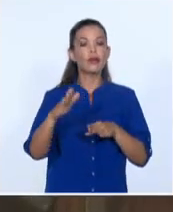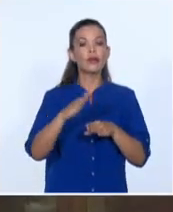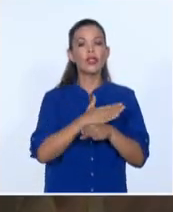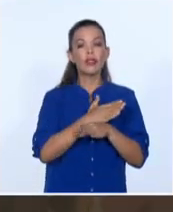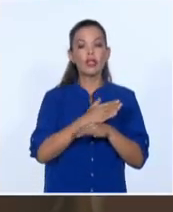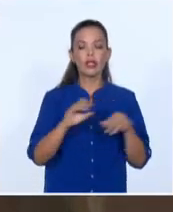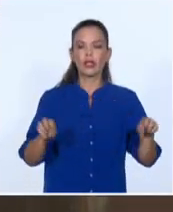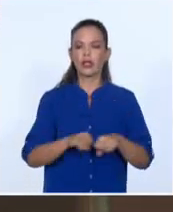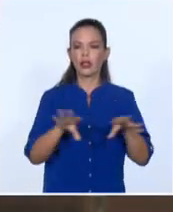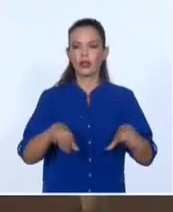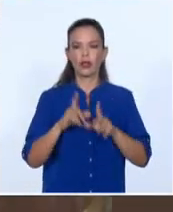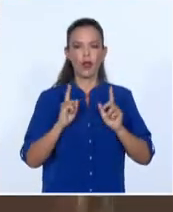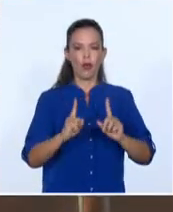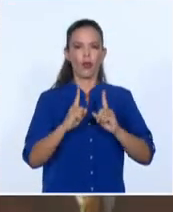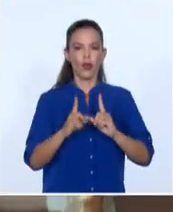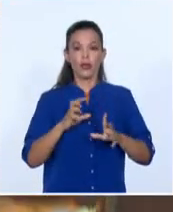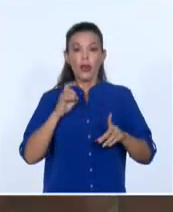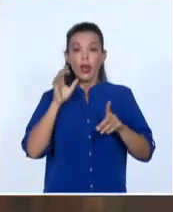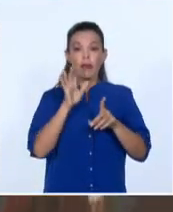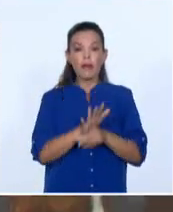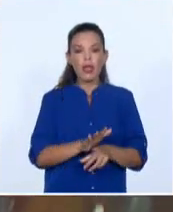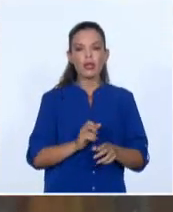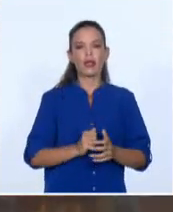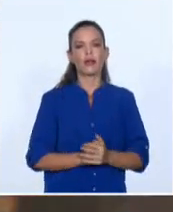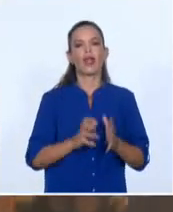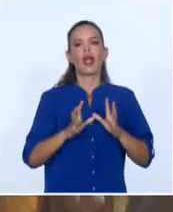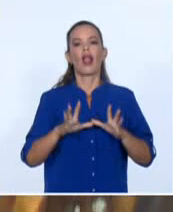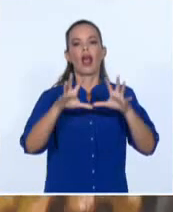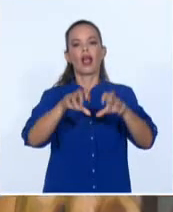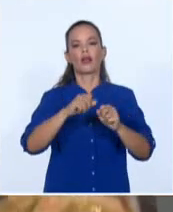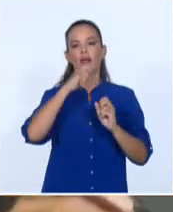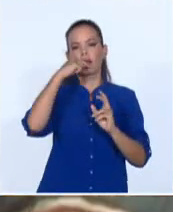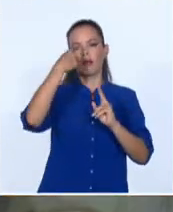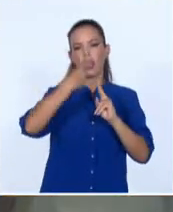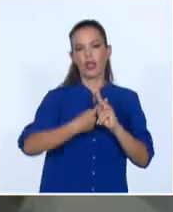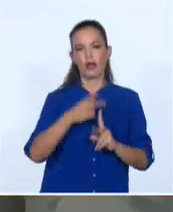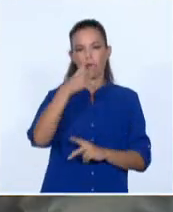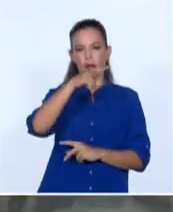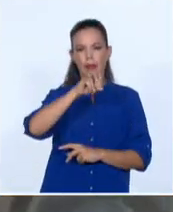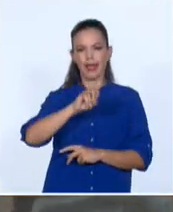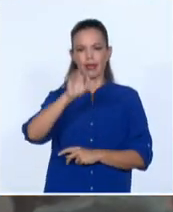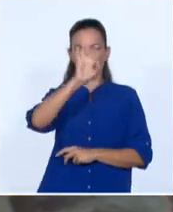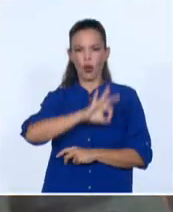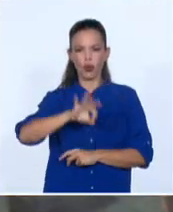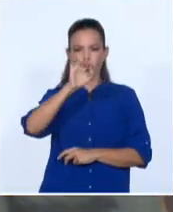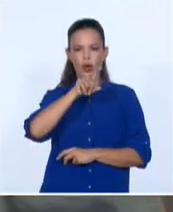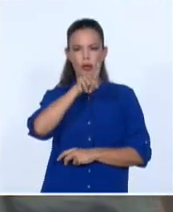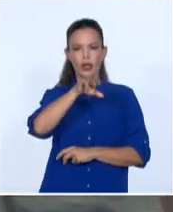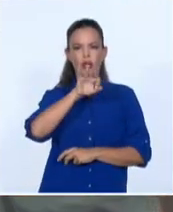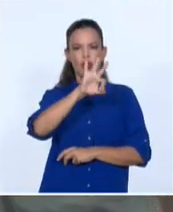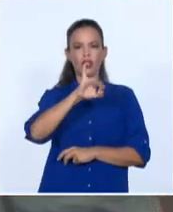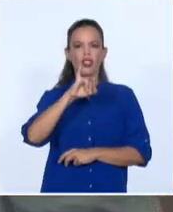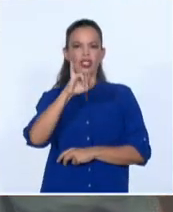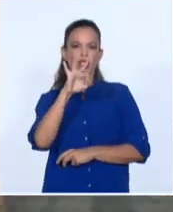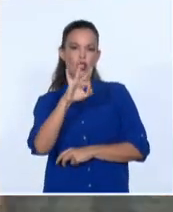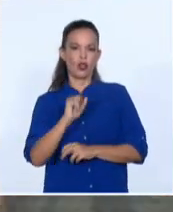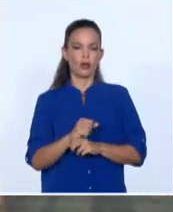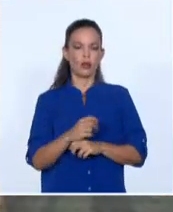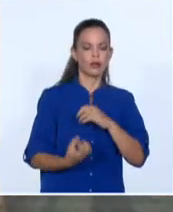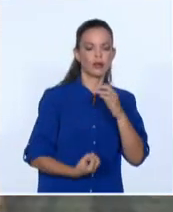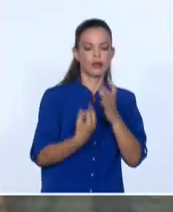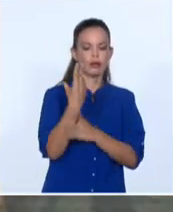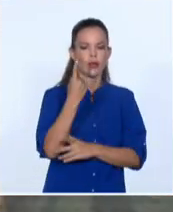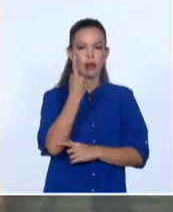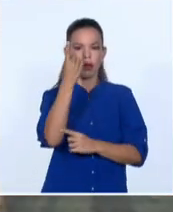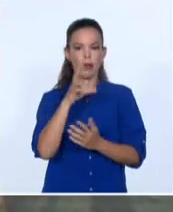periodo inicial de la guerra, la toma de Bayamo el 20 de octubre de 1868, la constitución del primer ayuntamiento